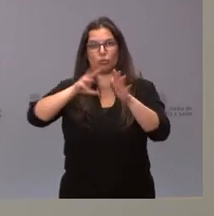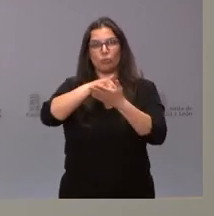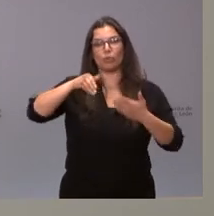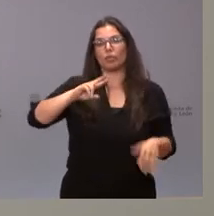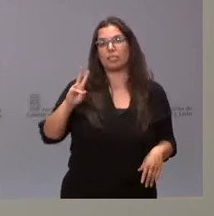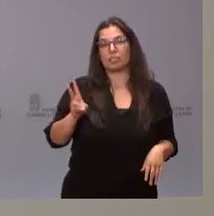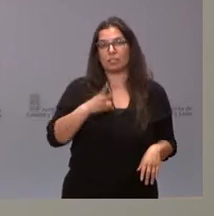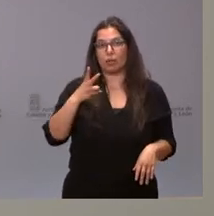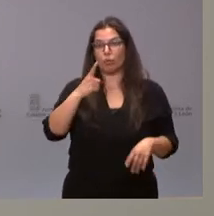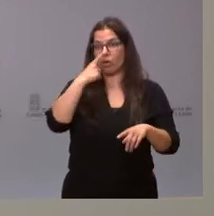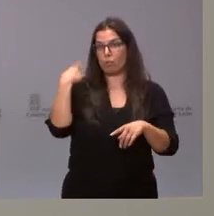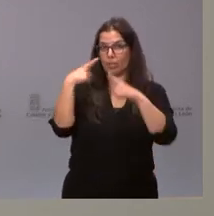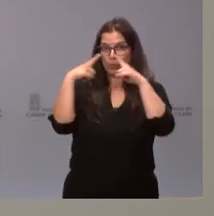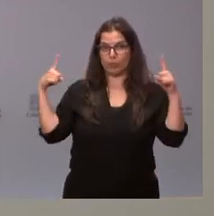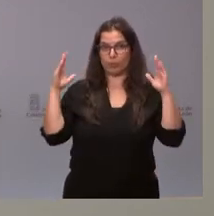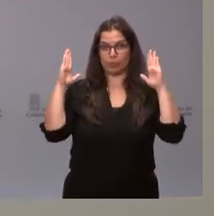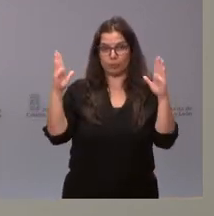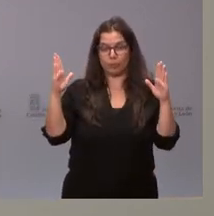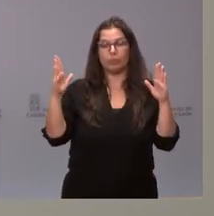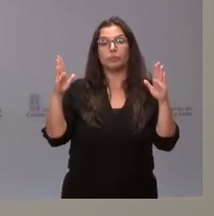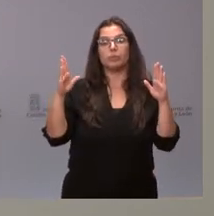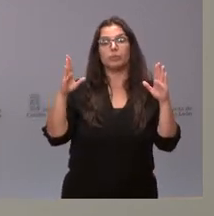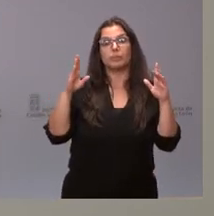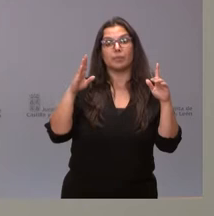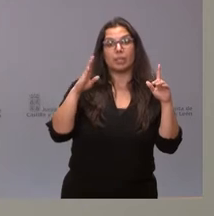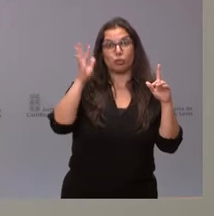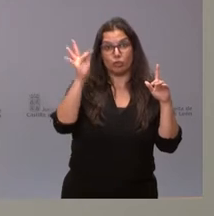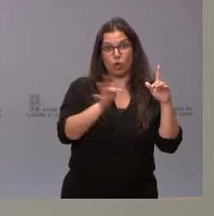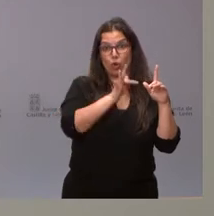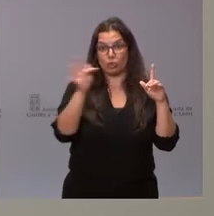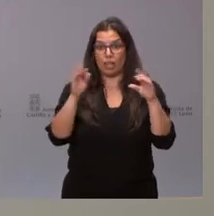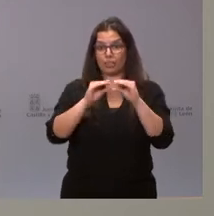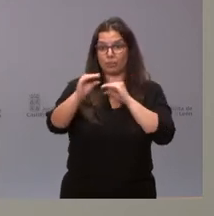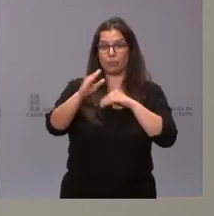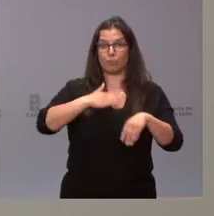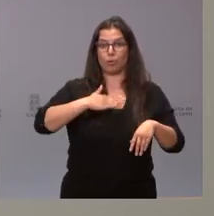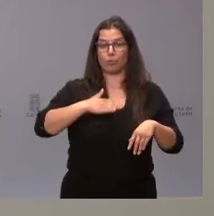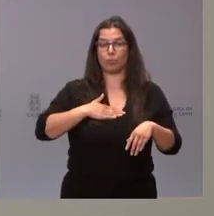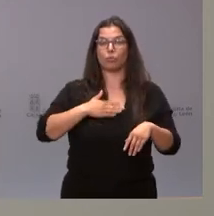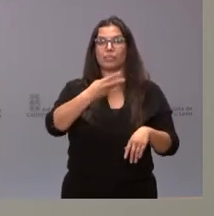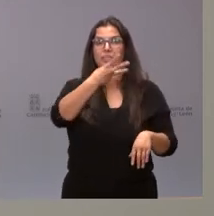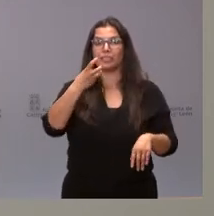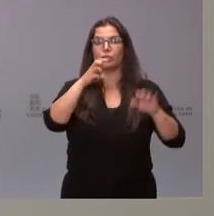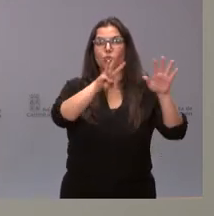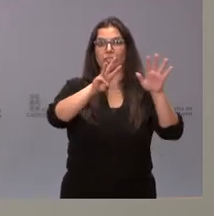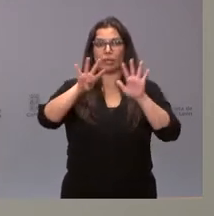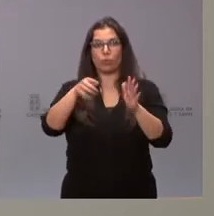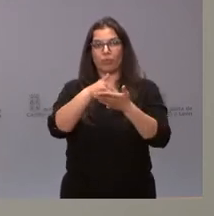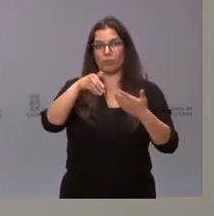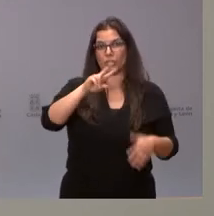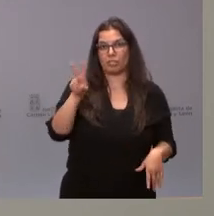de euros en esa anualidad, de los cuales fueron aportados por la Junta de Castilla y León 389 millones de euros